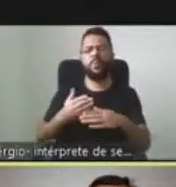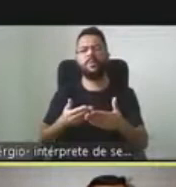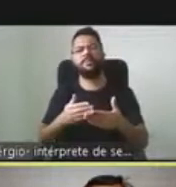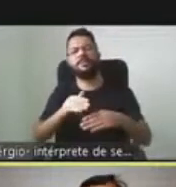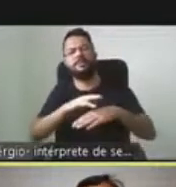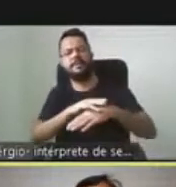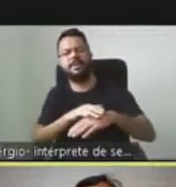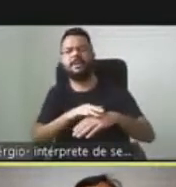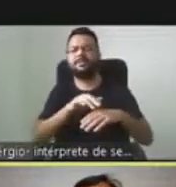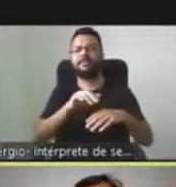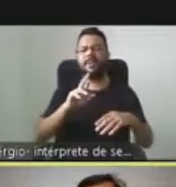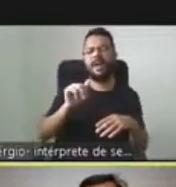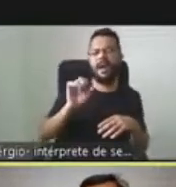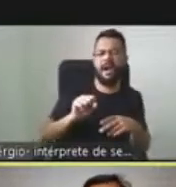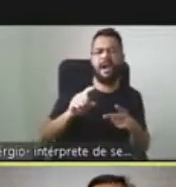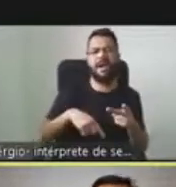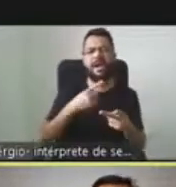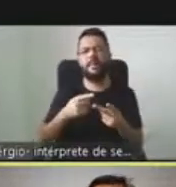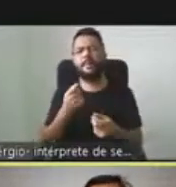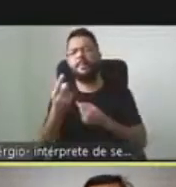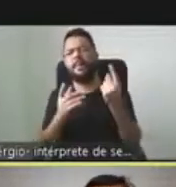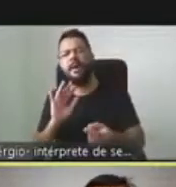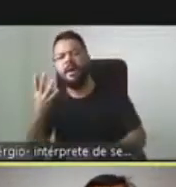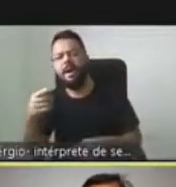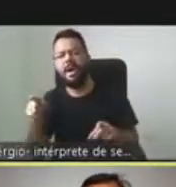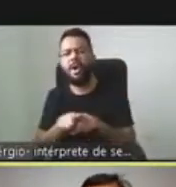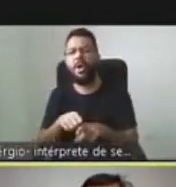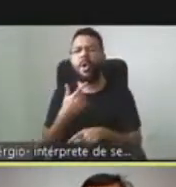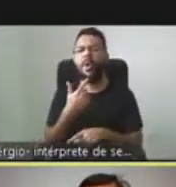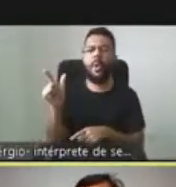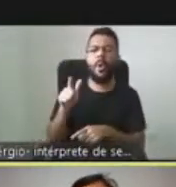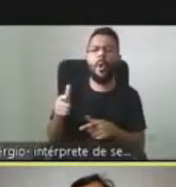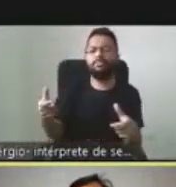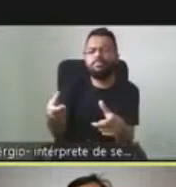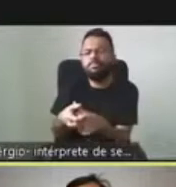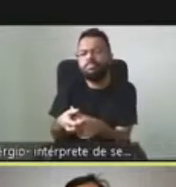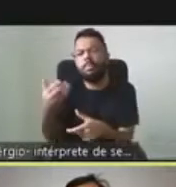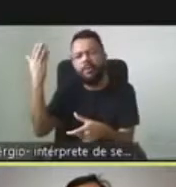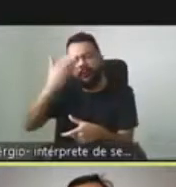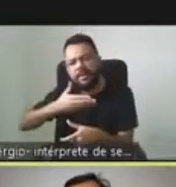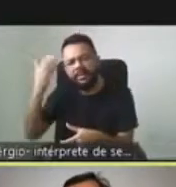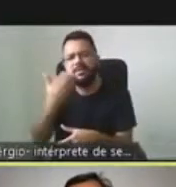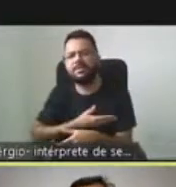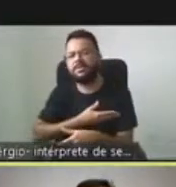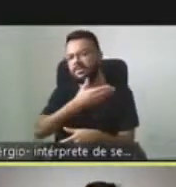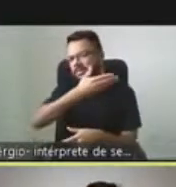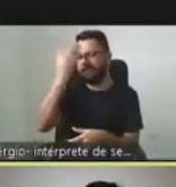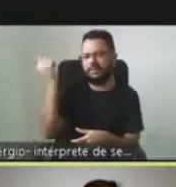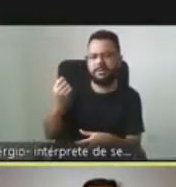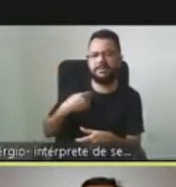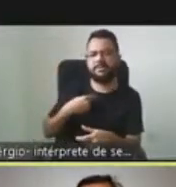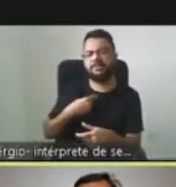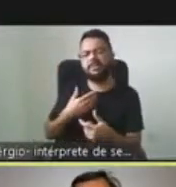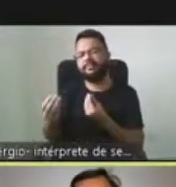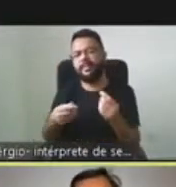llaman huérfanas, otros las llaman minoritarias, invisibles, olvidadas, poco comunes. En Ecuador, por ejemplo, se les